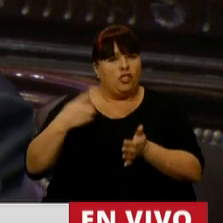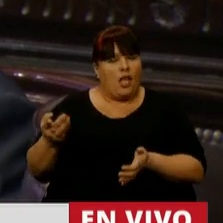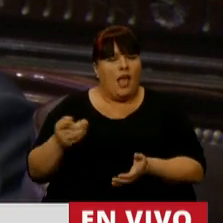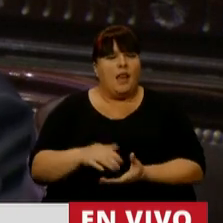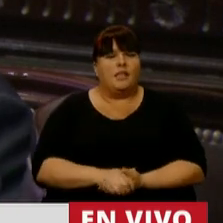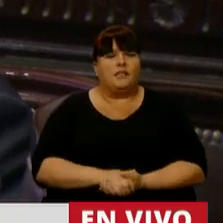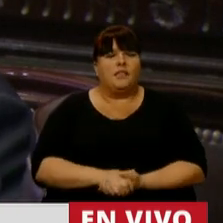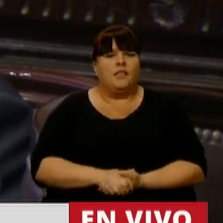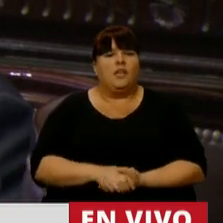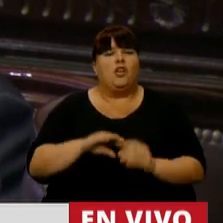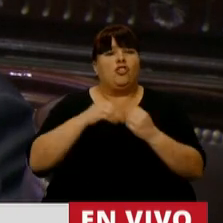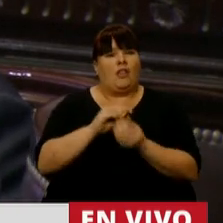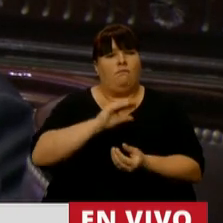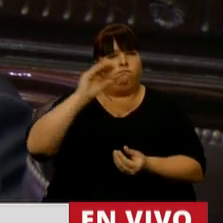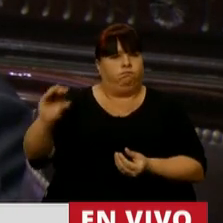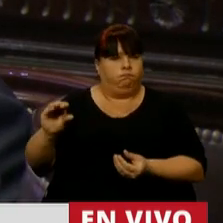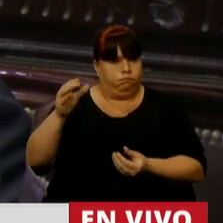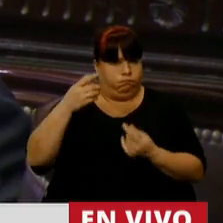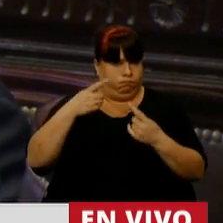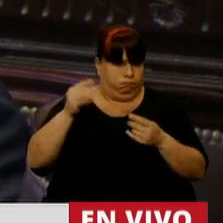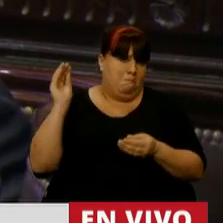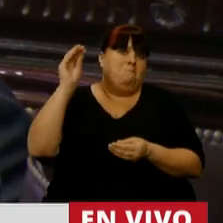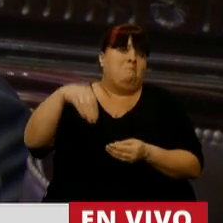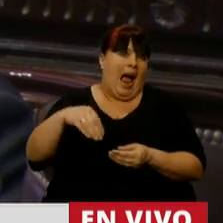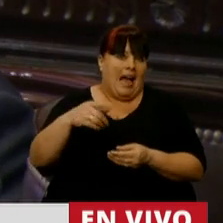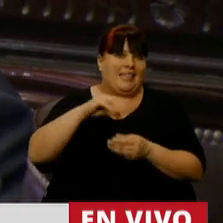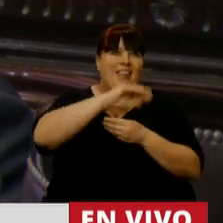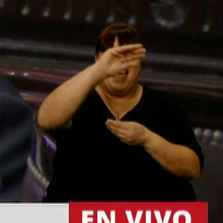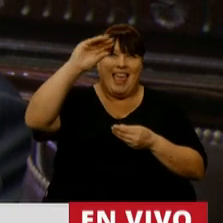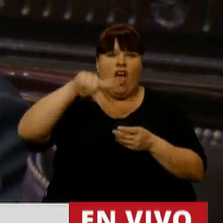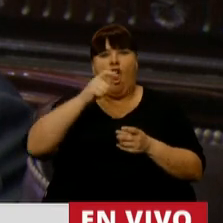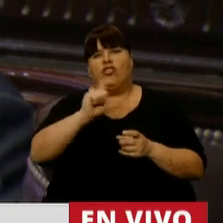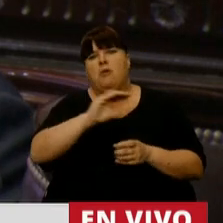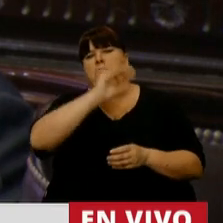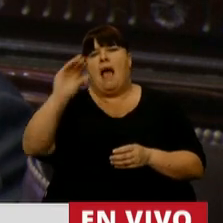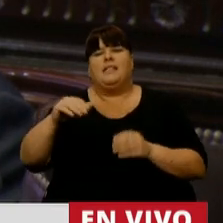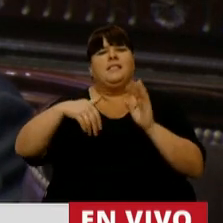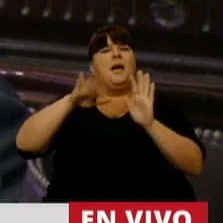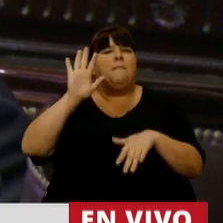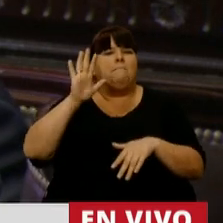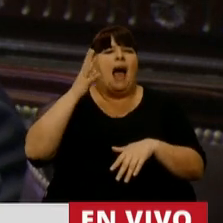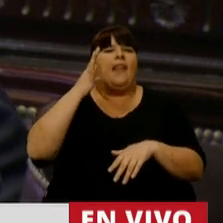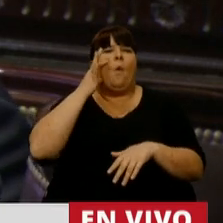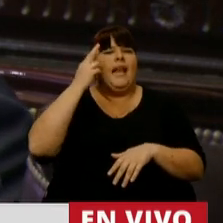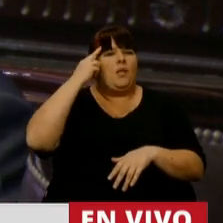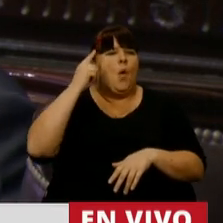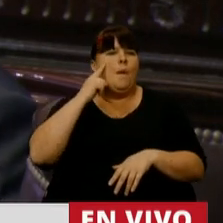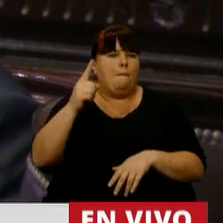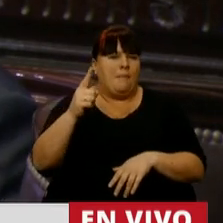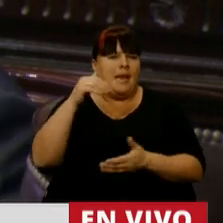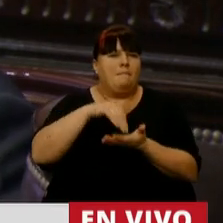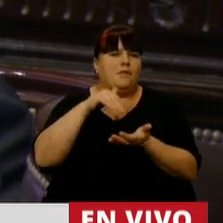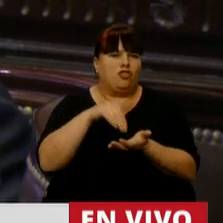tiene una partida extraordinaria aparte de la coparticipación de un aporte de más de 49.000